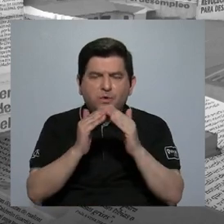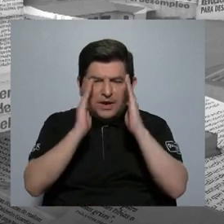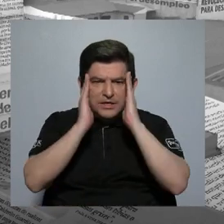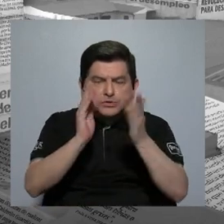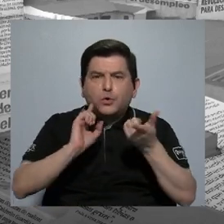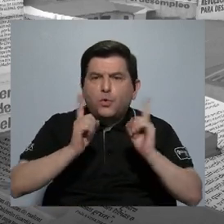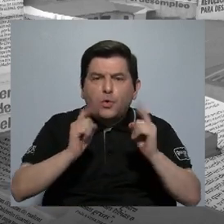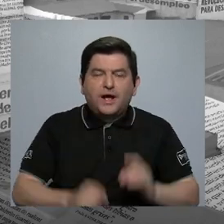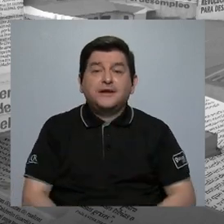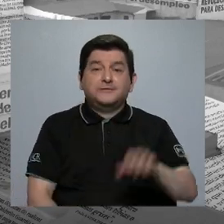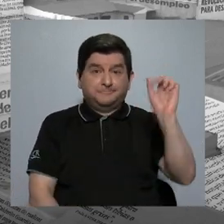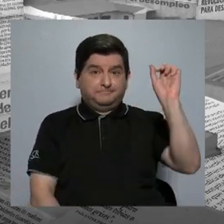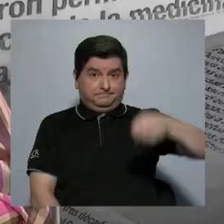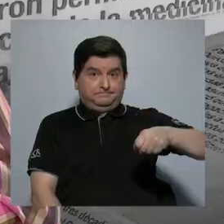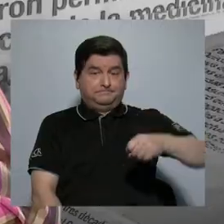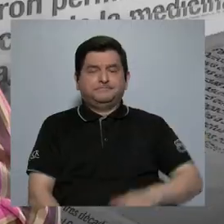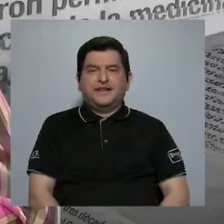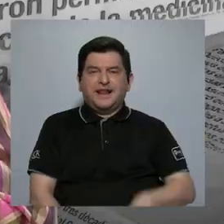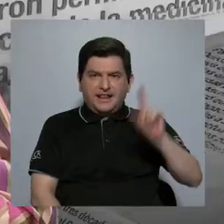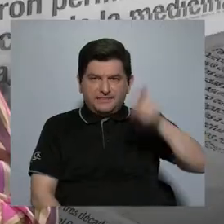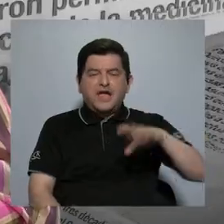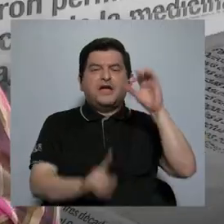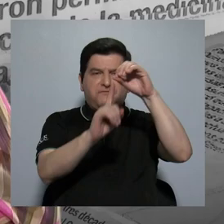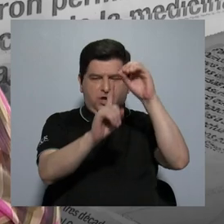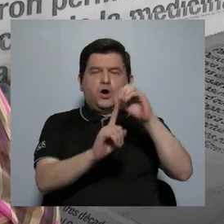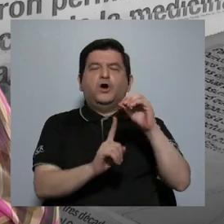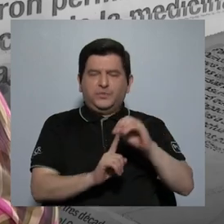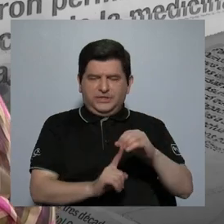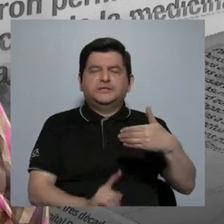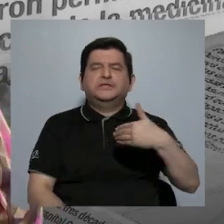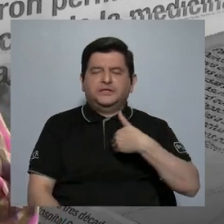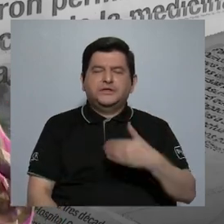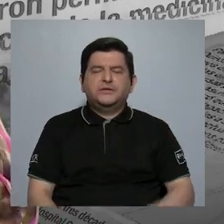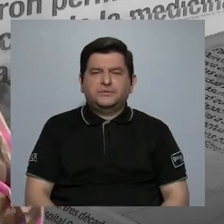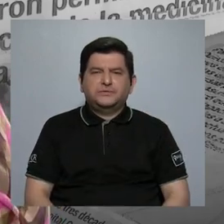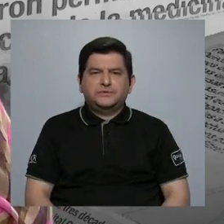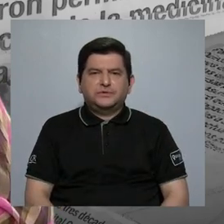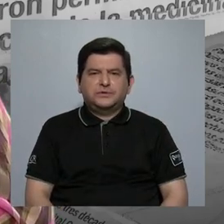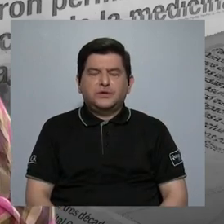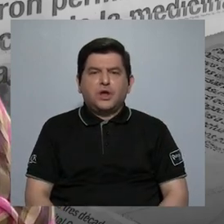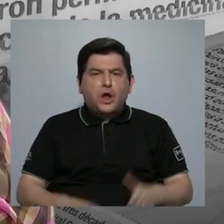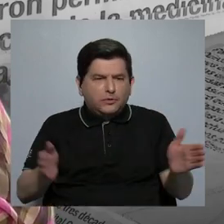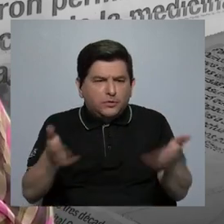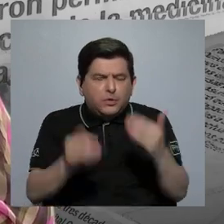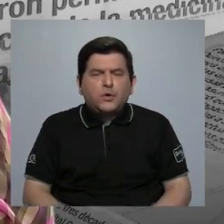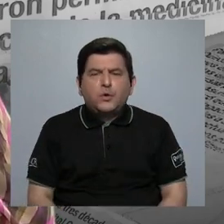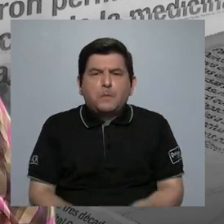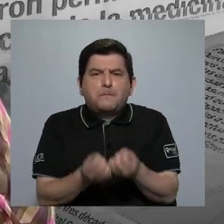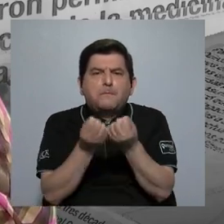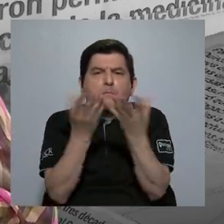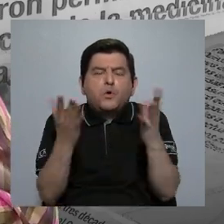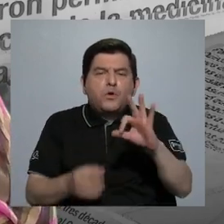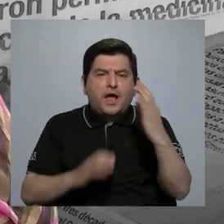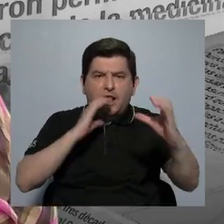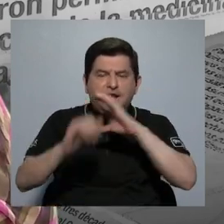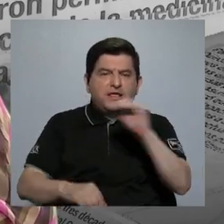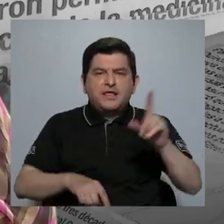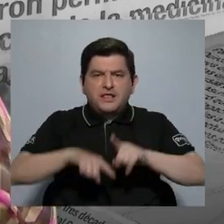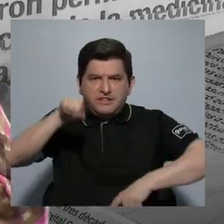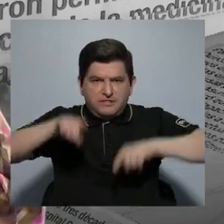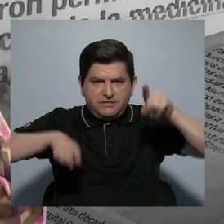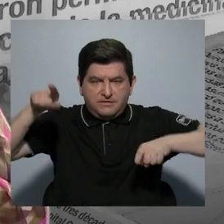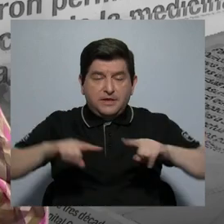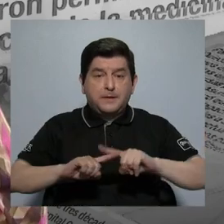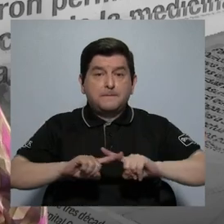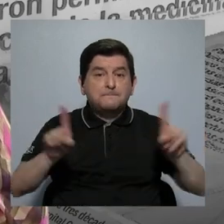quiero llegar. Exactamente, que tienen que tener objetivos, debe promover la pluralidad de medios también y la diversidad.